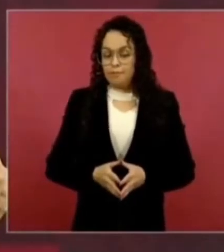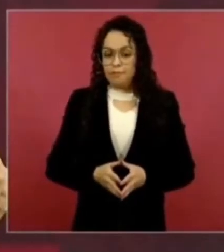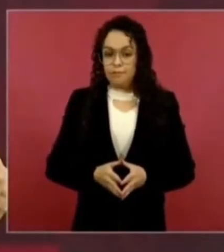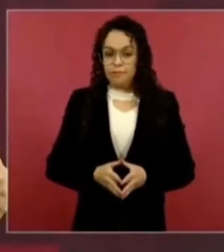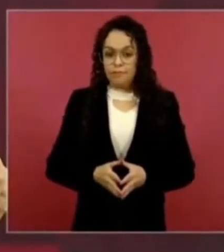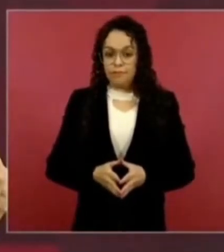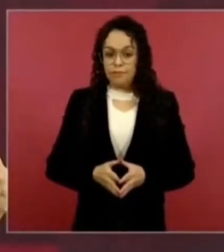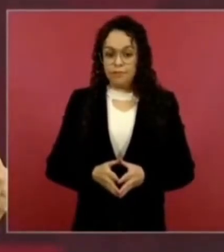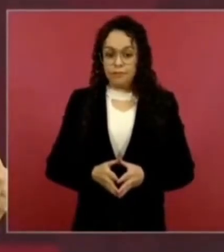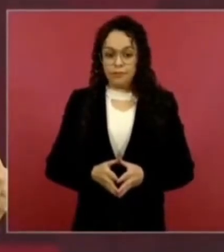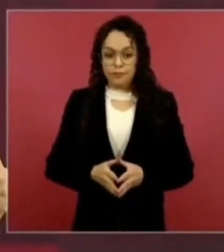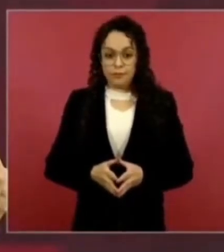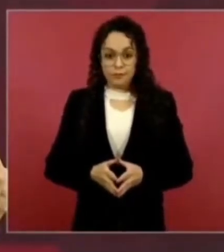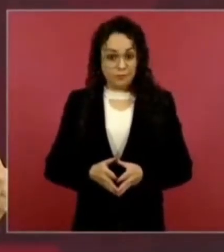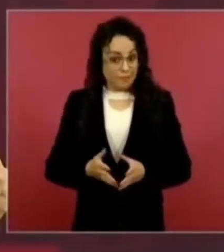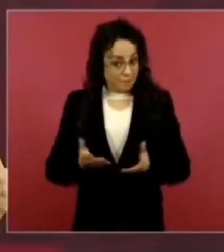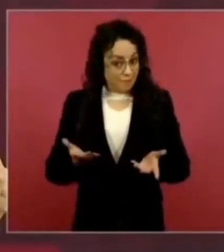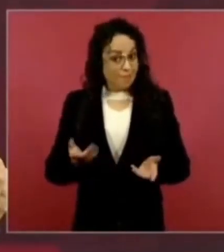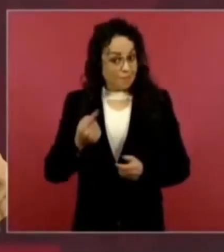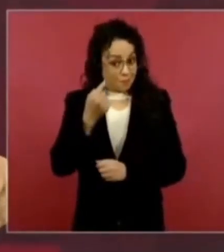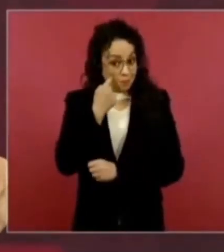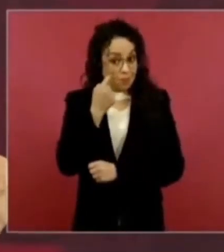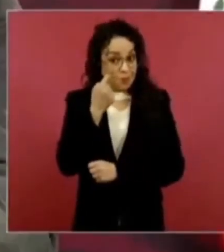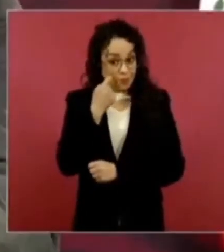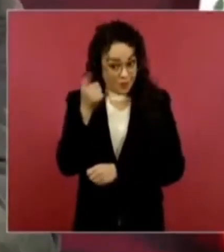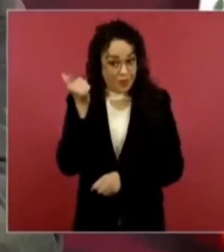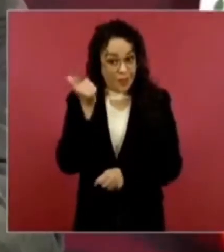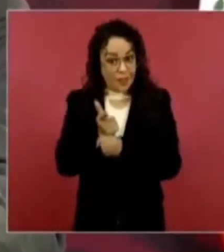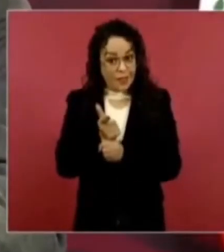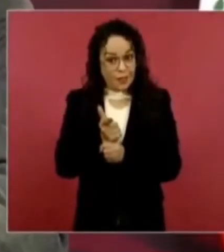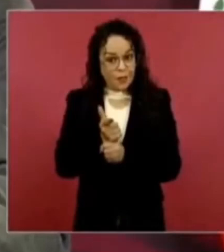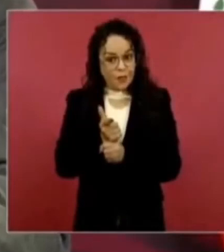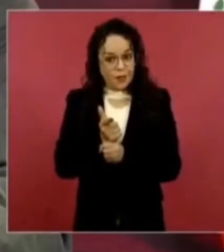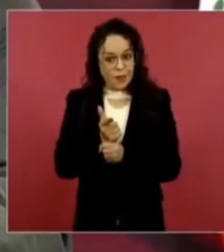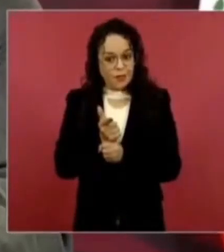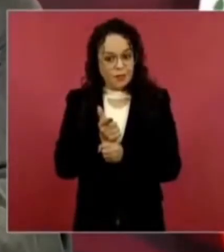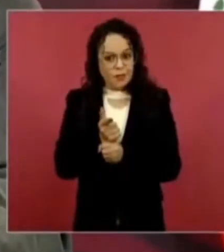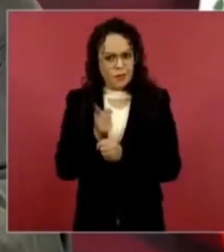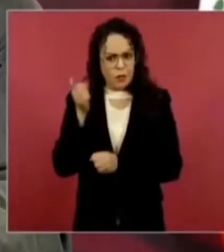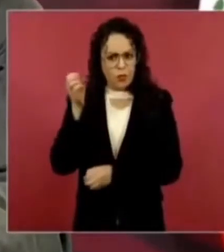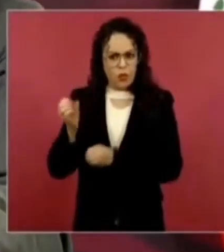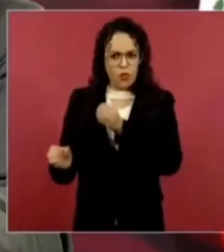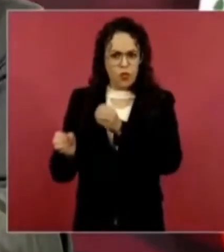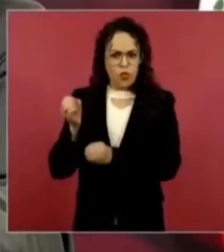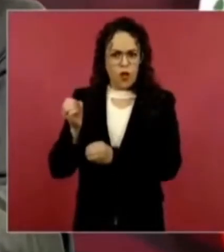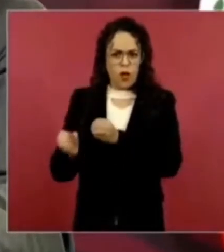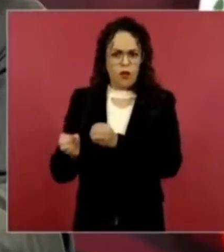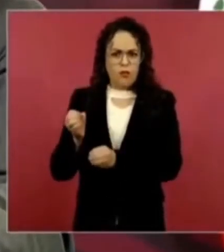Pero fíjense que precisos los jueces, ¿no?